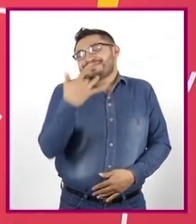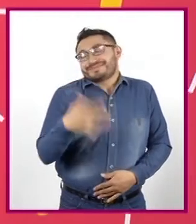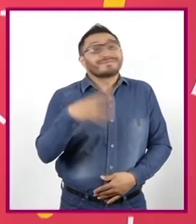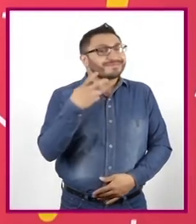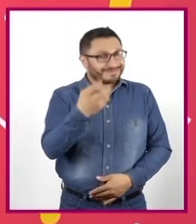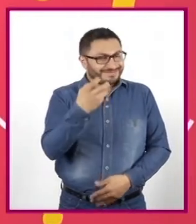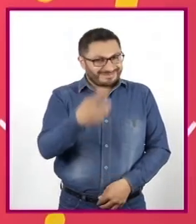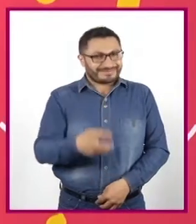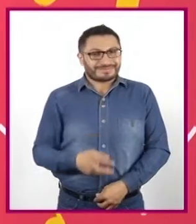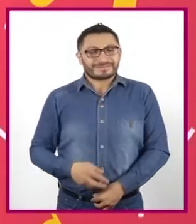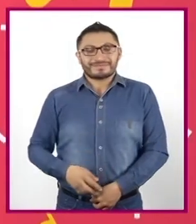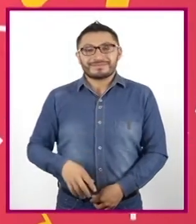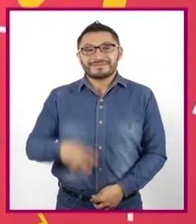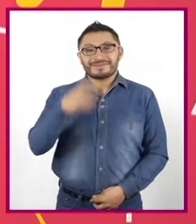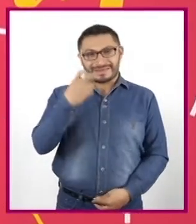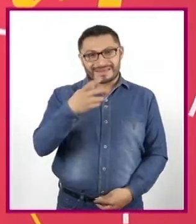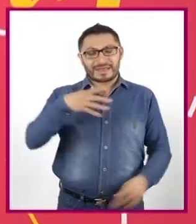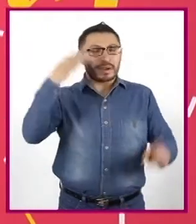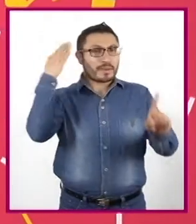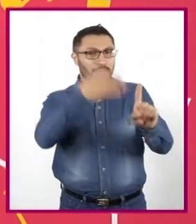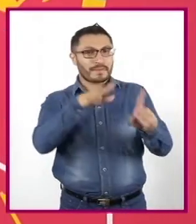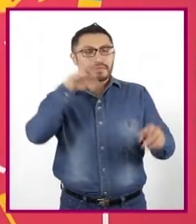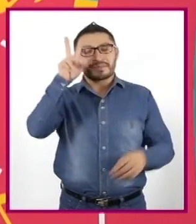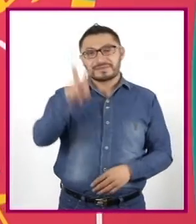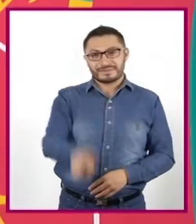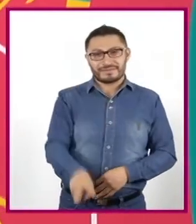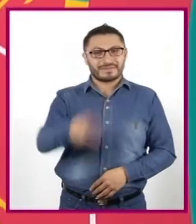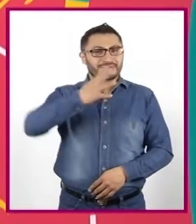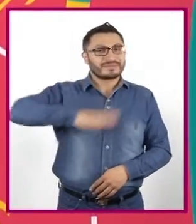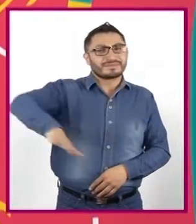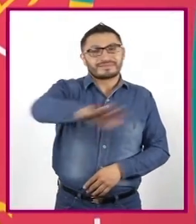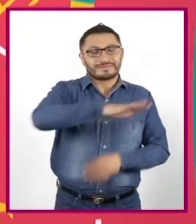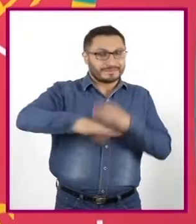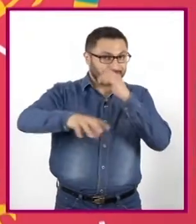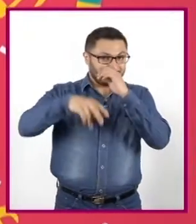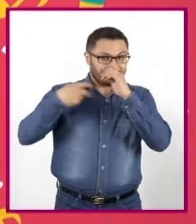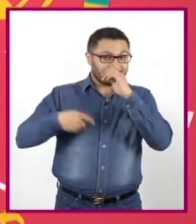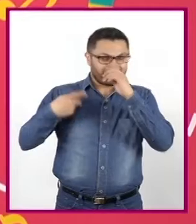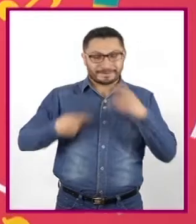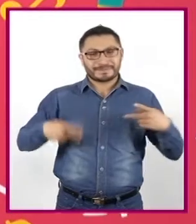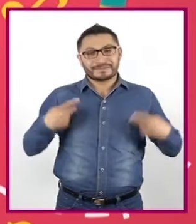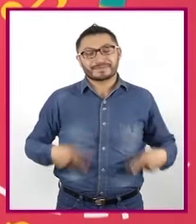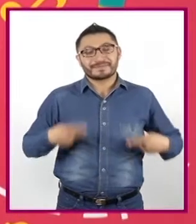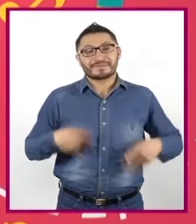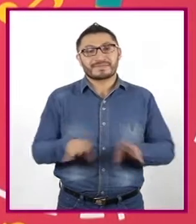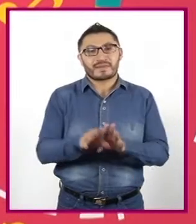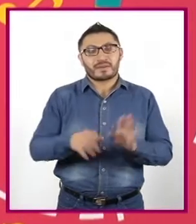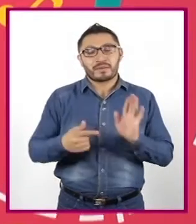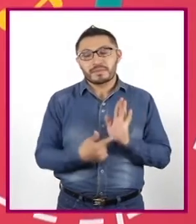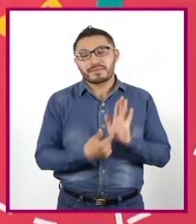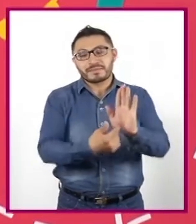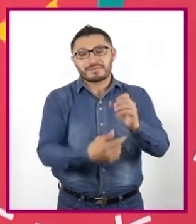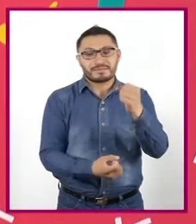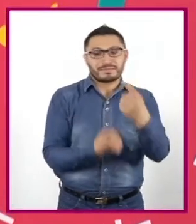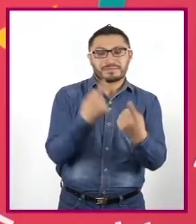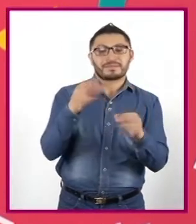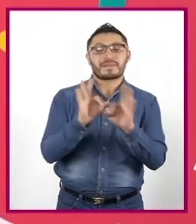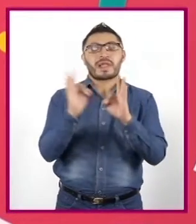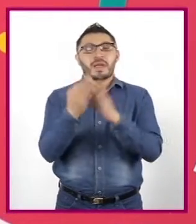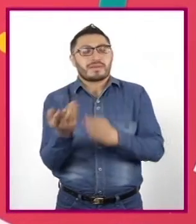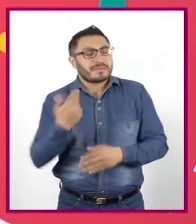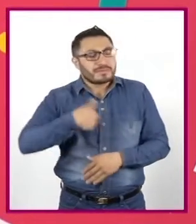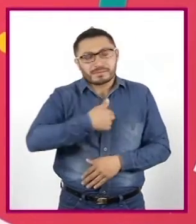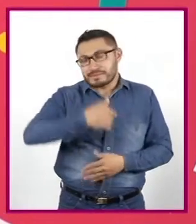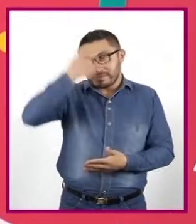supuesto. Esto enfocado en la realidad de todos ellos proponiéndoles algunas formas que a nuestro